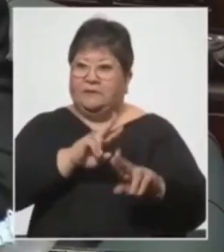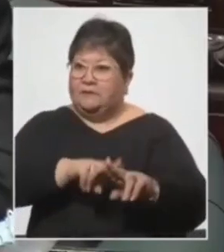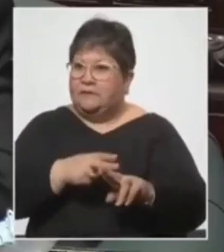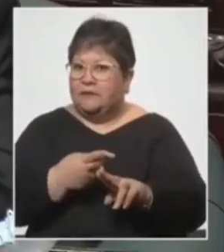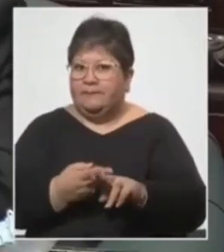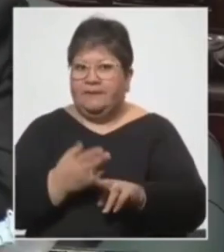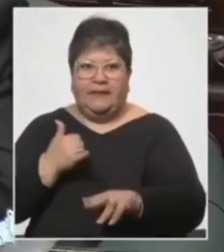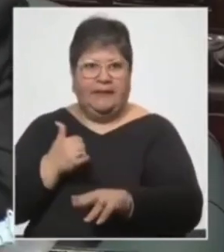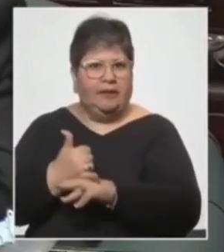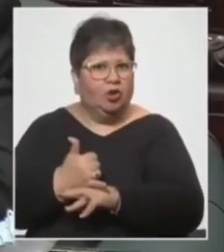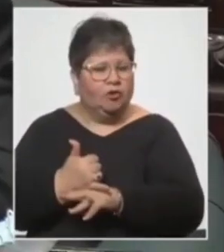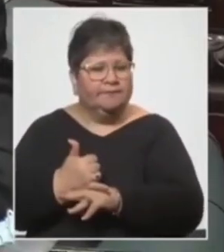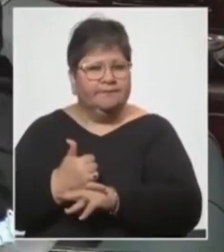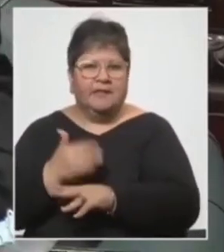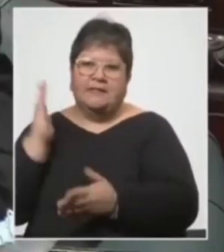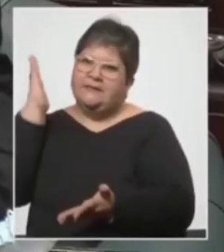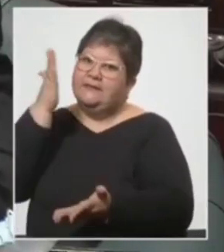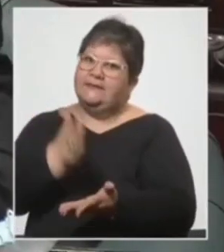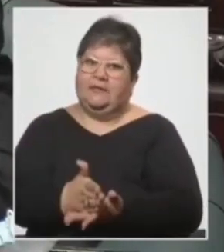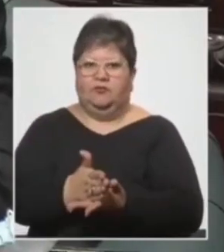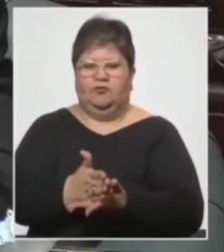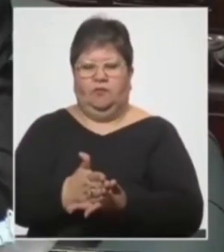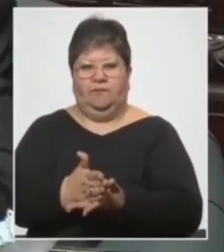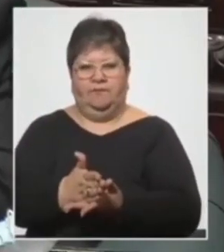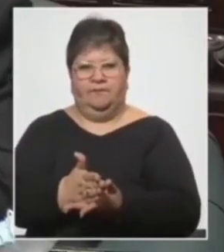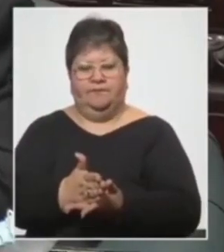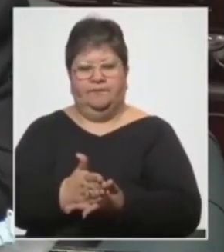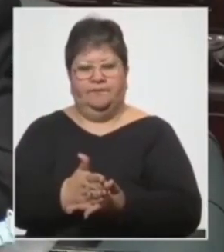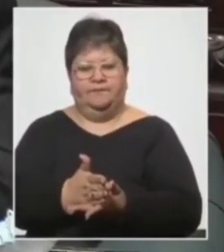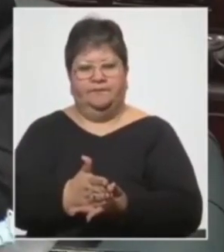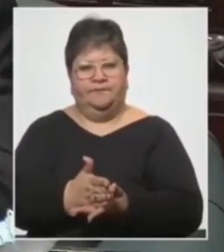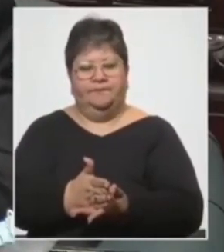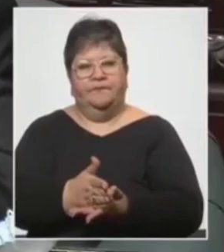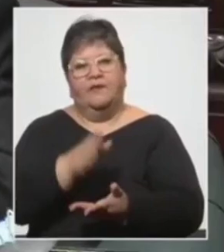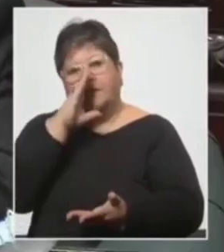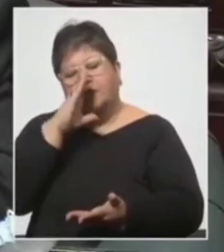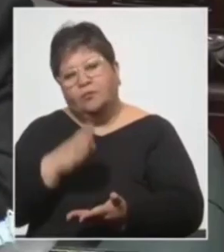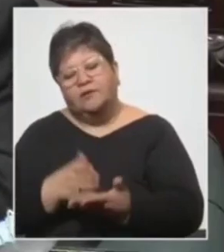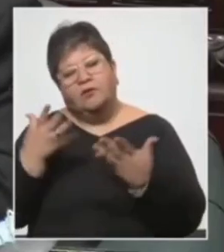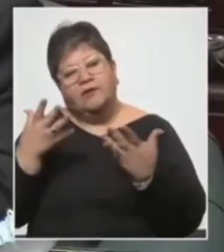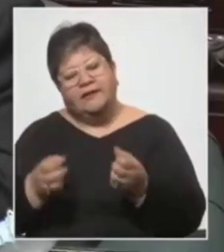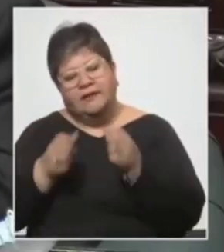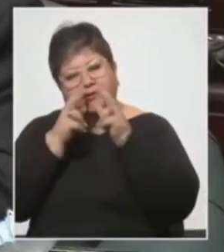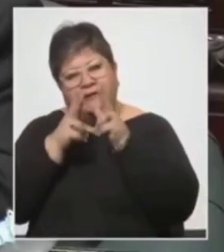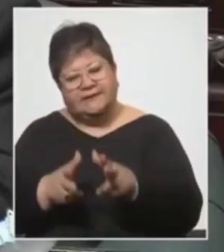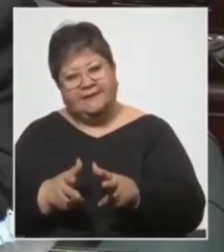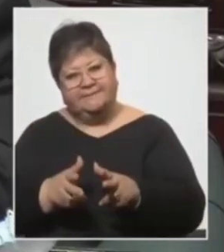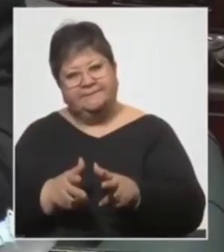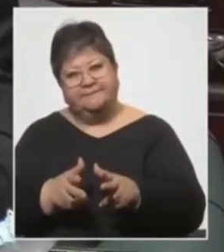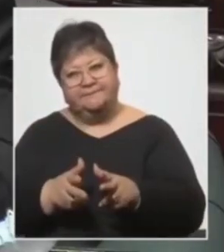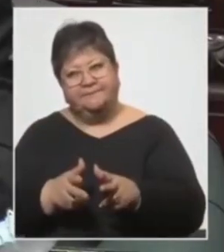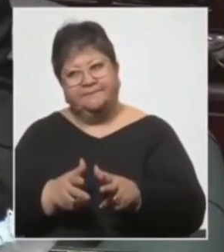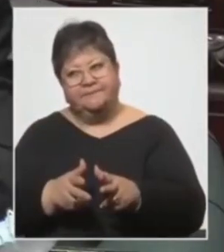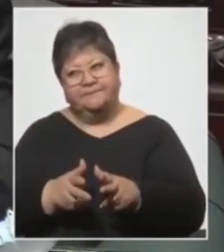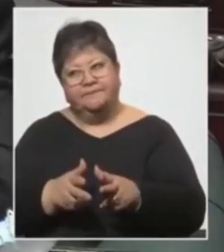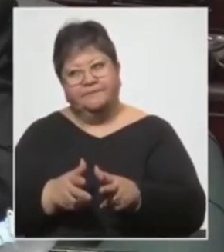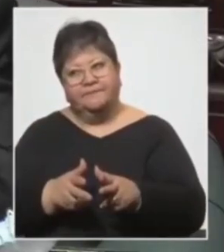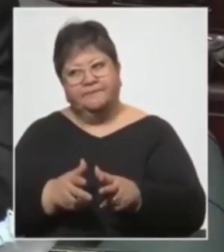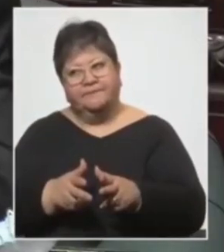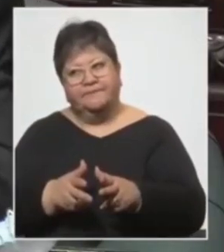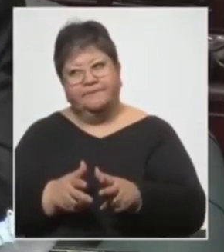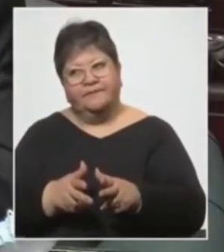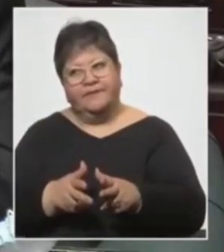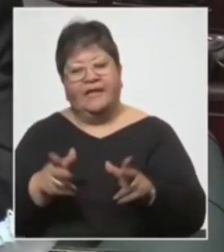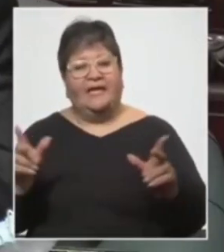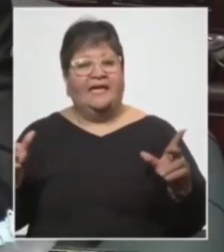incumplimiento se generen las sanciones correspondientes el último aspecto que quiero tocar es el de la bueno